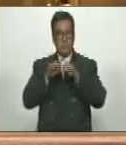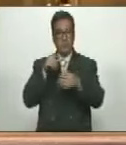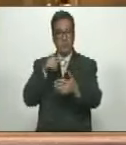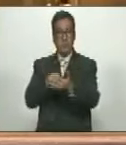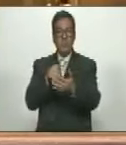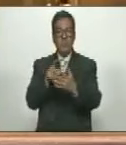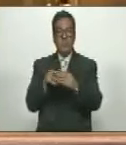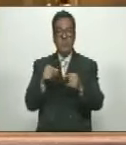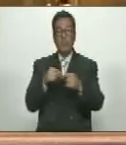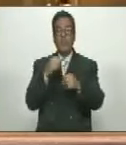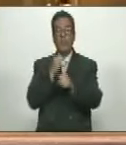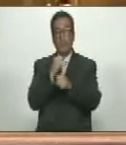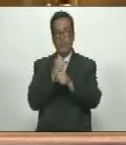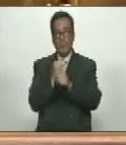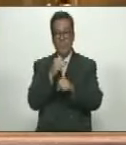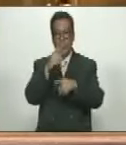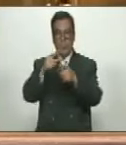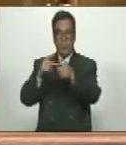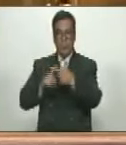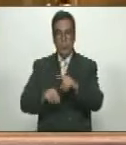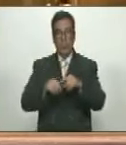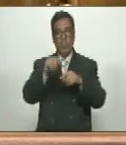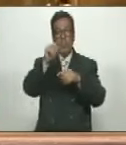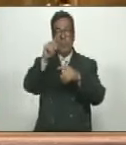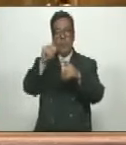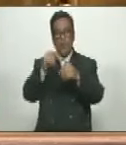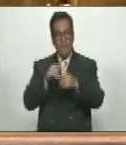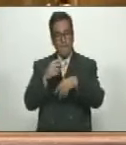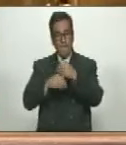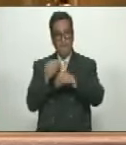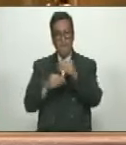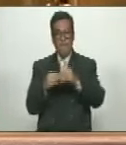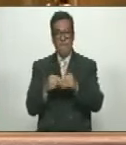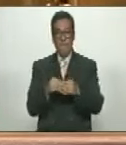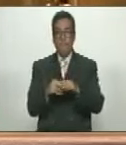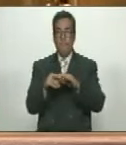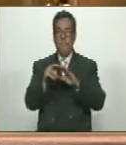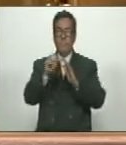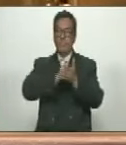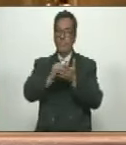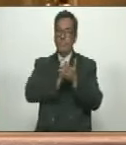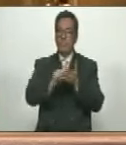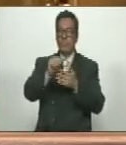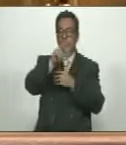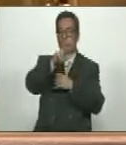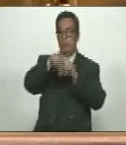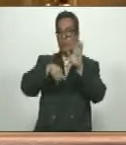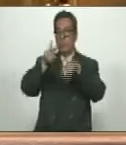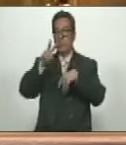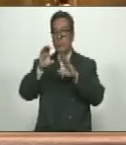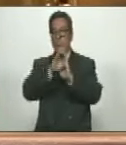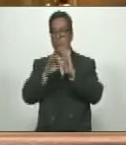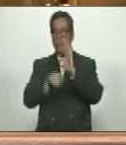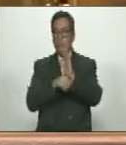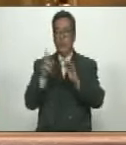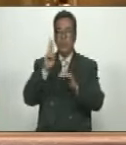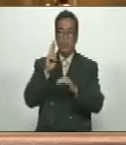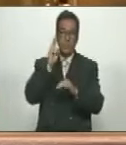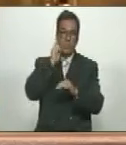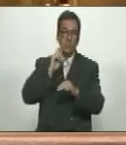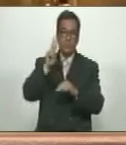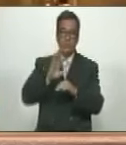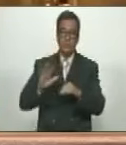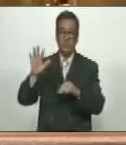endeudamiento anual para el ejercicio económico financiero 2024, de conformidad con lo establecido en el artículo 312 de la Constitución de la República